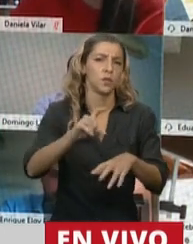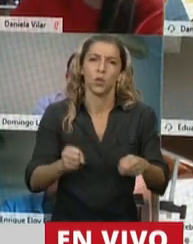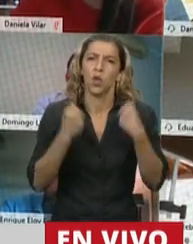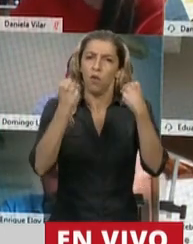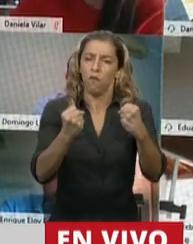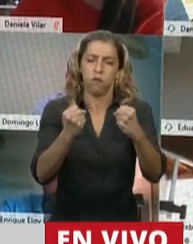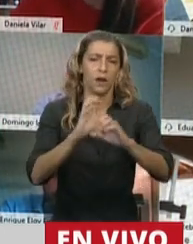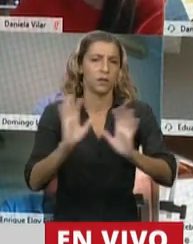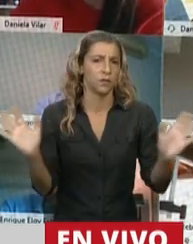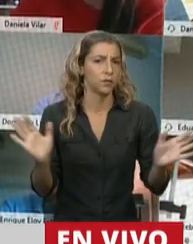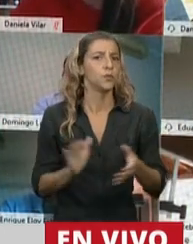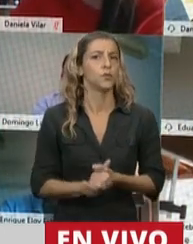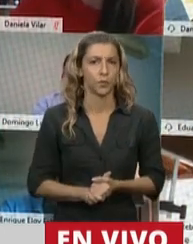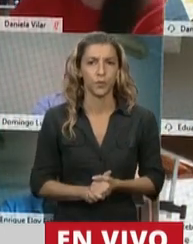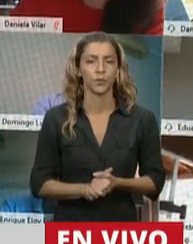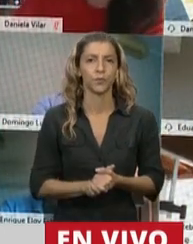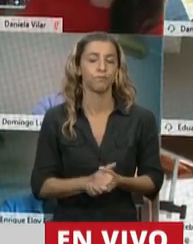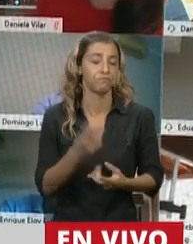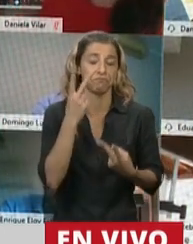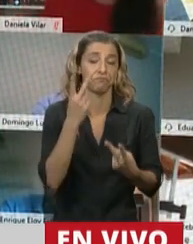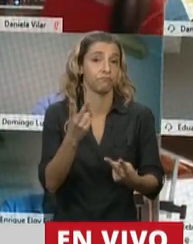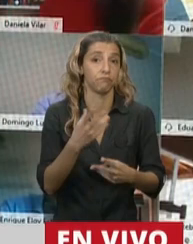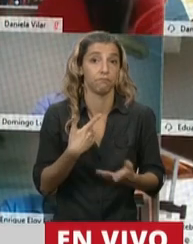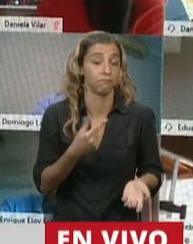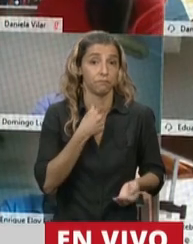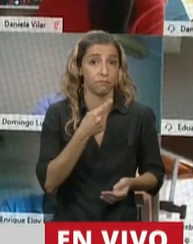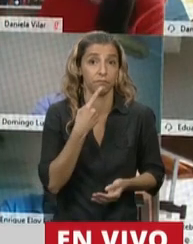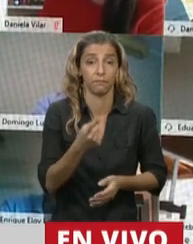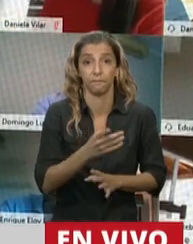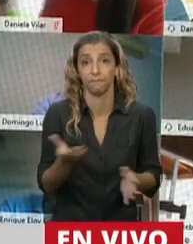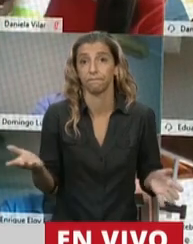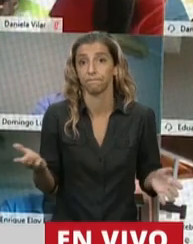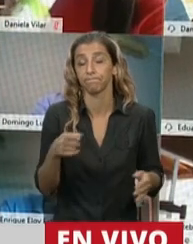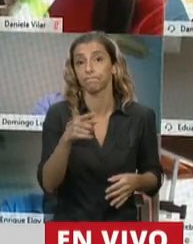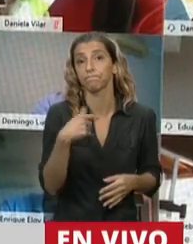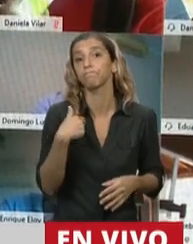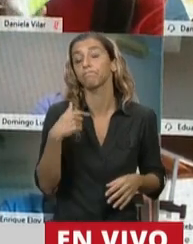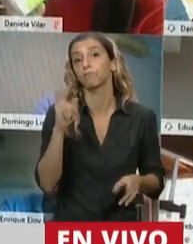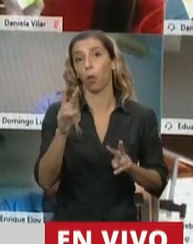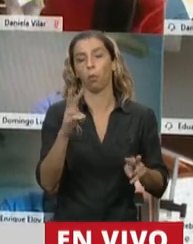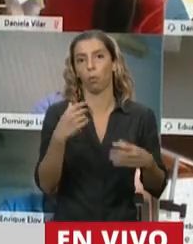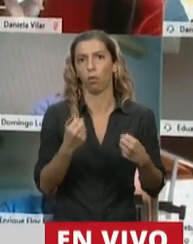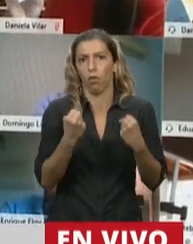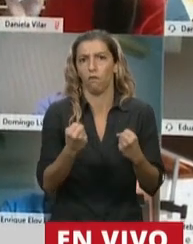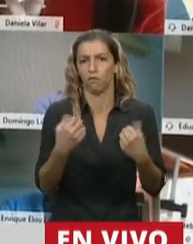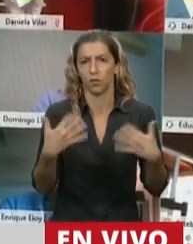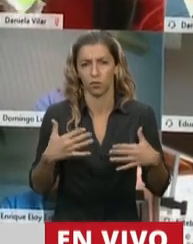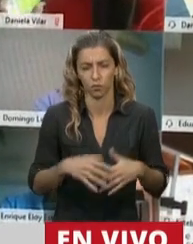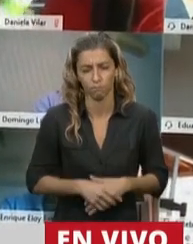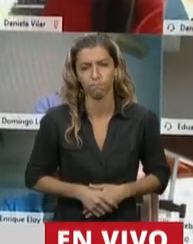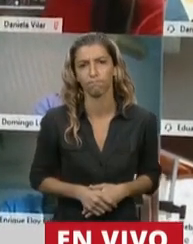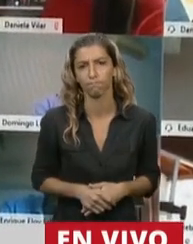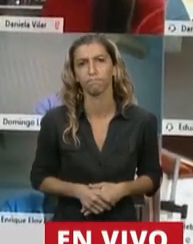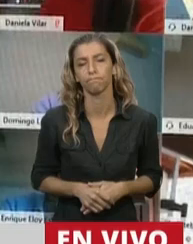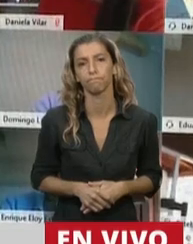Realmente quiero decir que es un esfuerzo que muchos, bueno, supuesto acá hay muchas cosas que